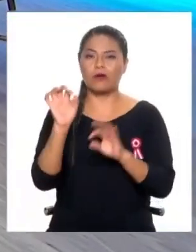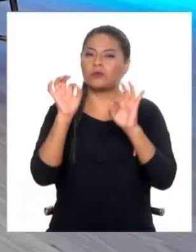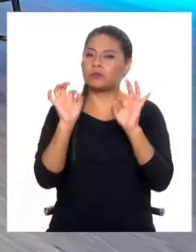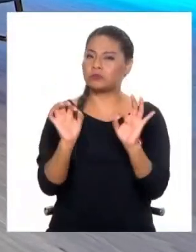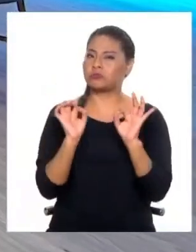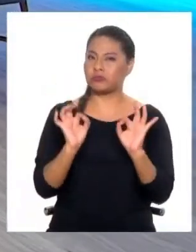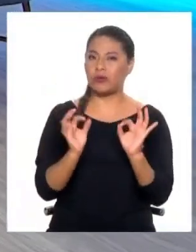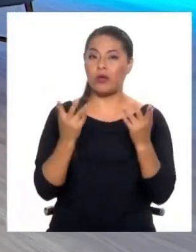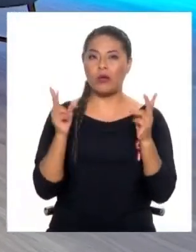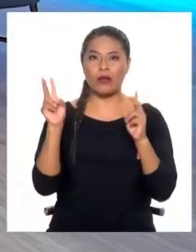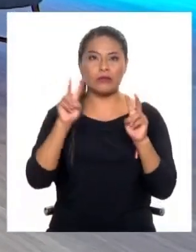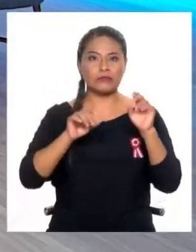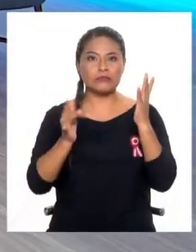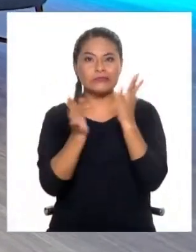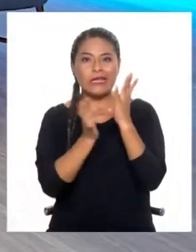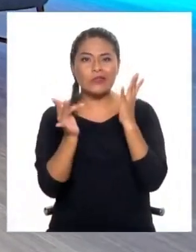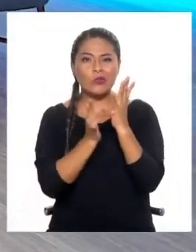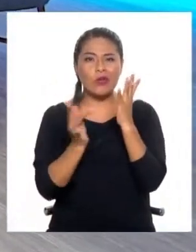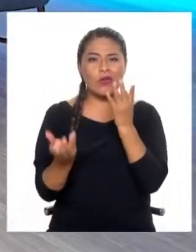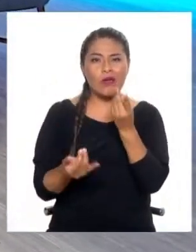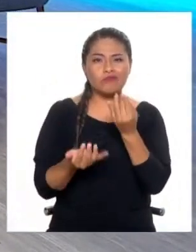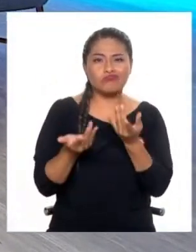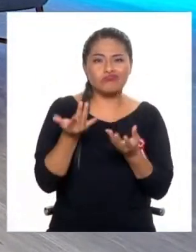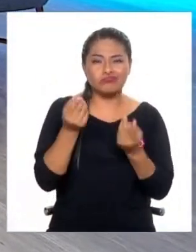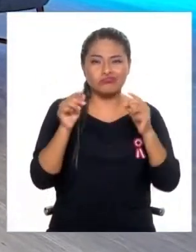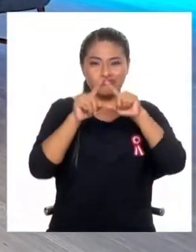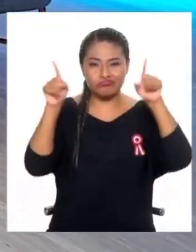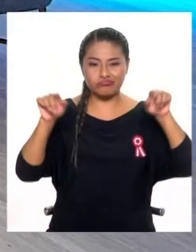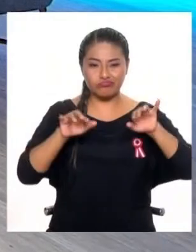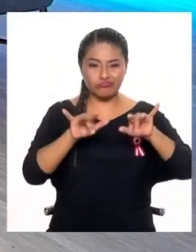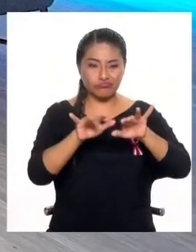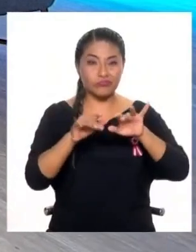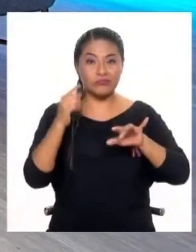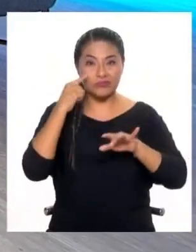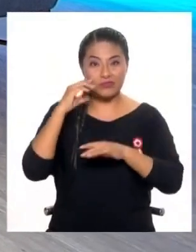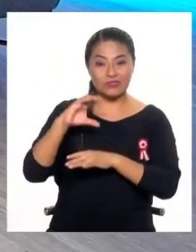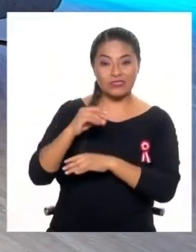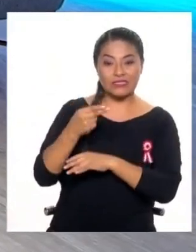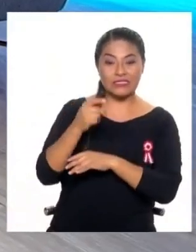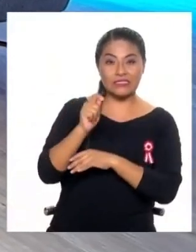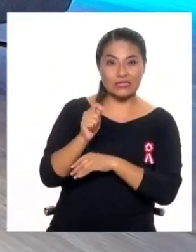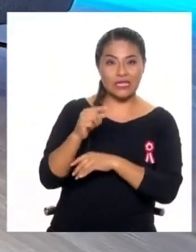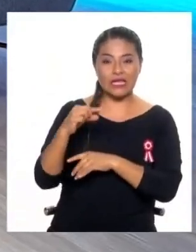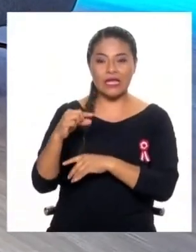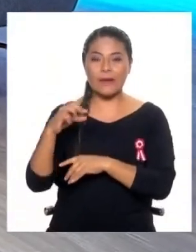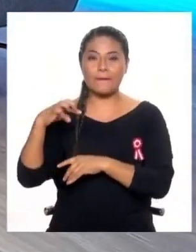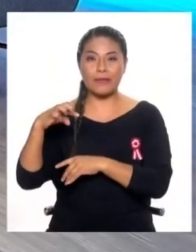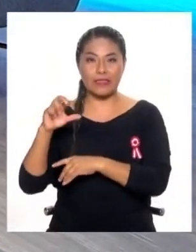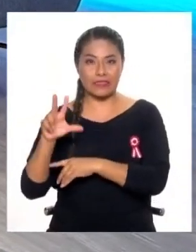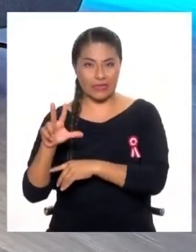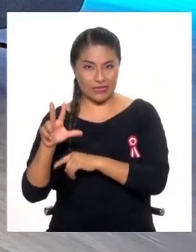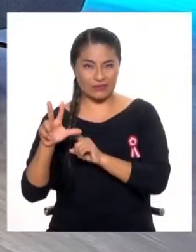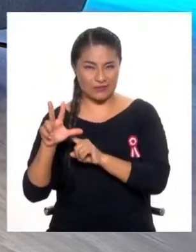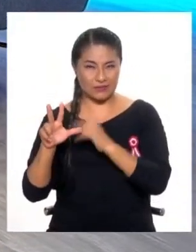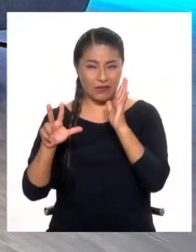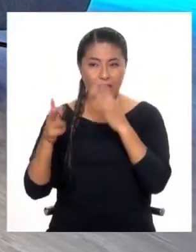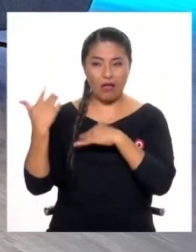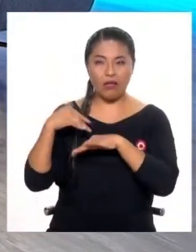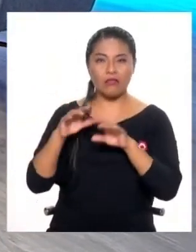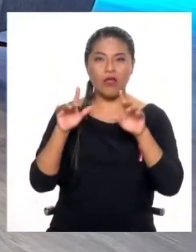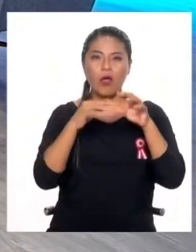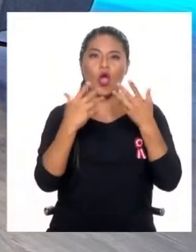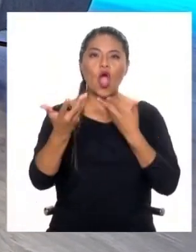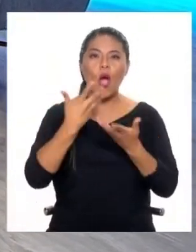disruptiva, que ahora todos hemos aprendido a utilizarla a través del famoso chat GPT, que es este software de conversación,